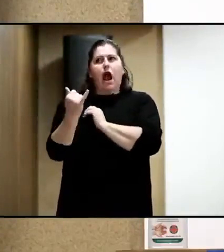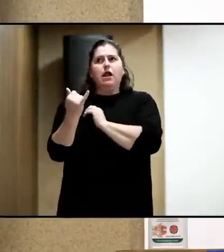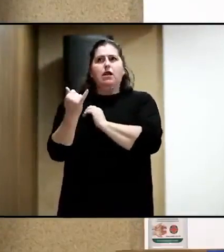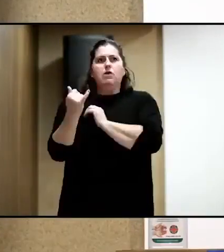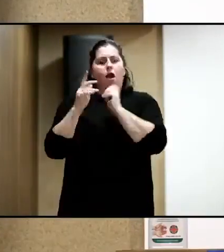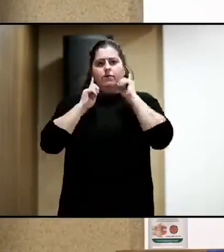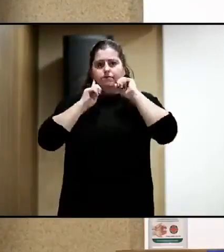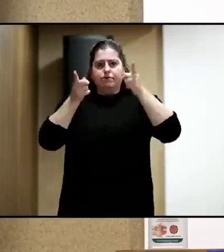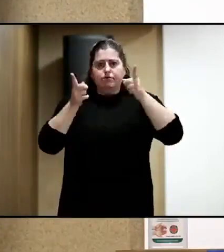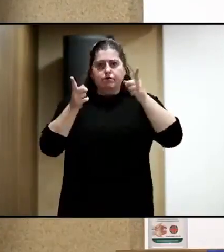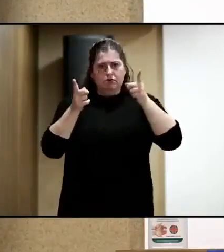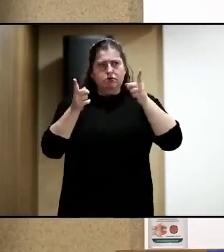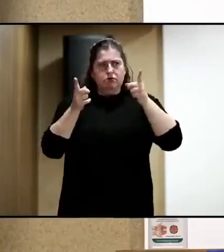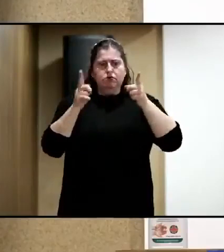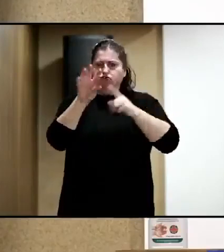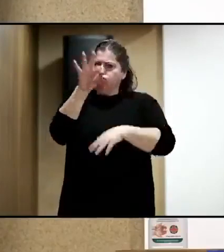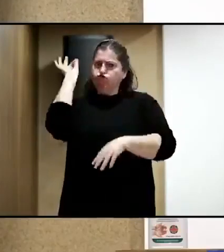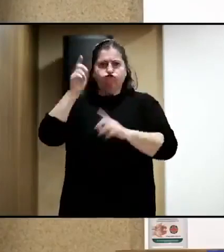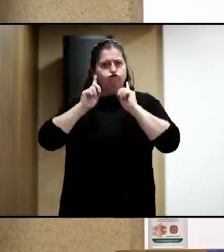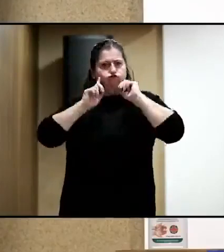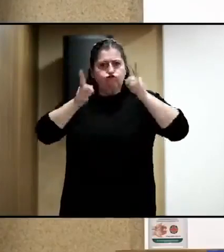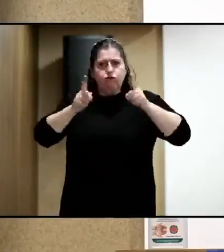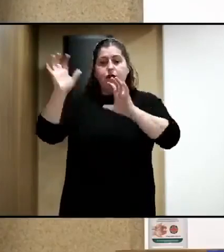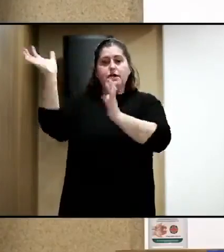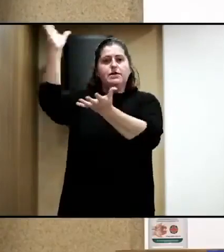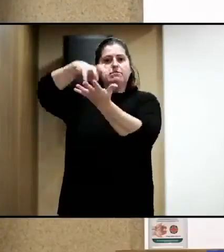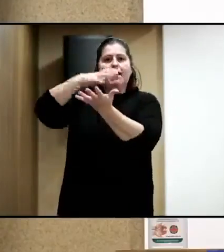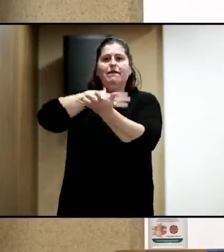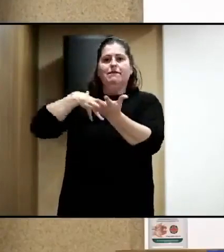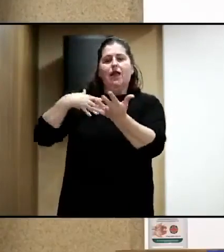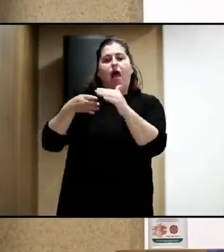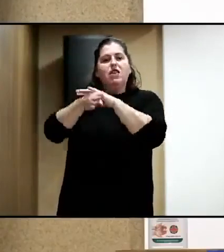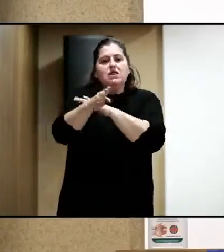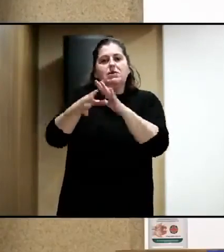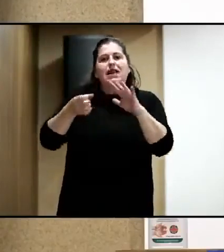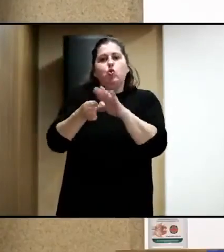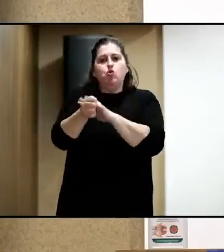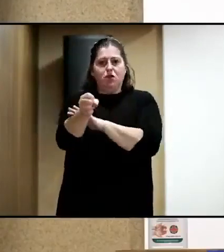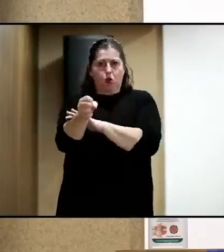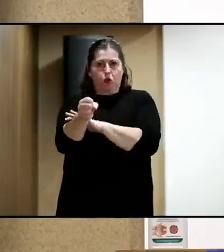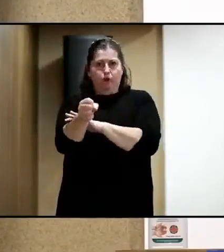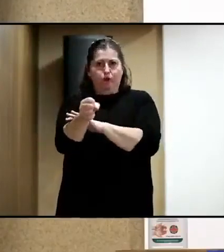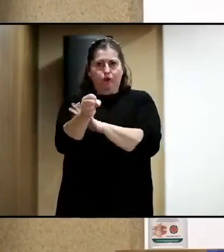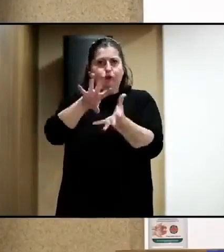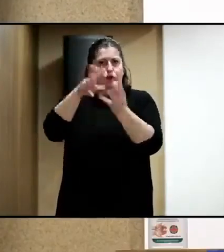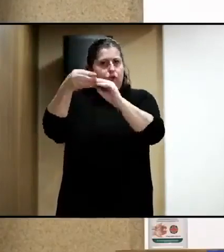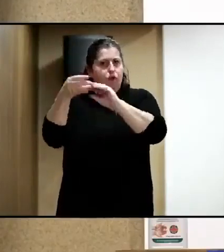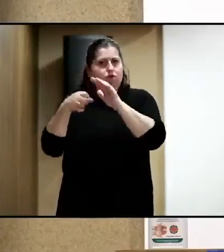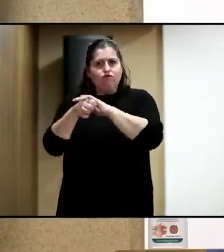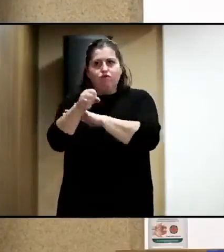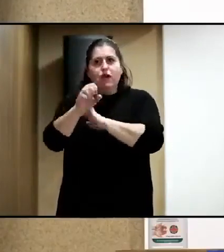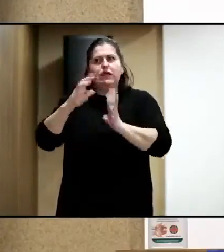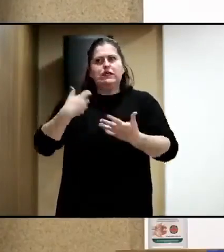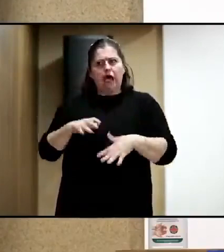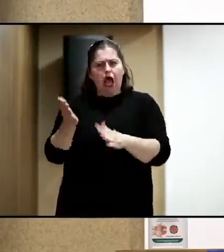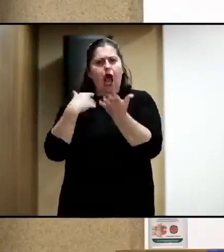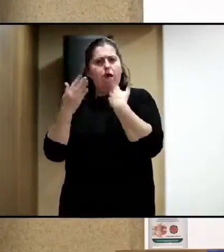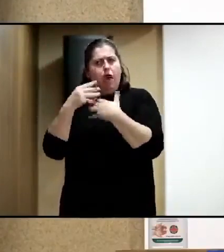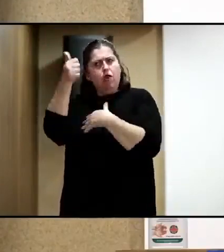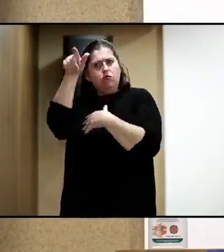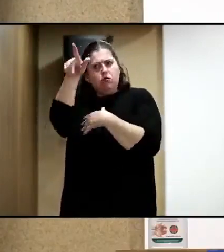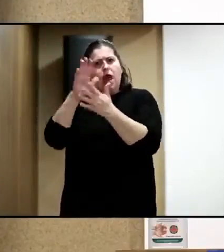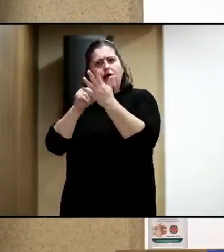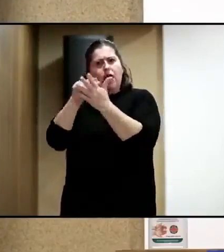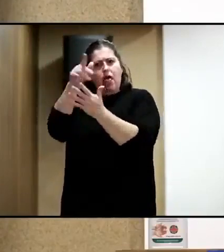decidida por ser un recinto accesible e inclusivo, ¿no? Así que nosotros hemos estado ya en conversaciones con ellos